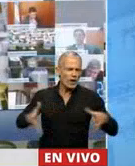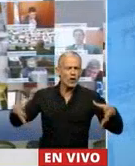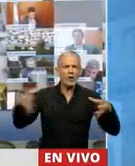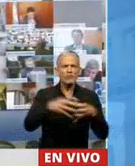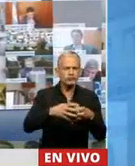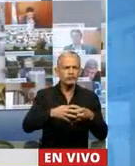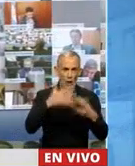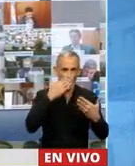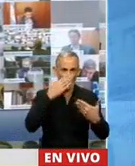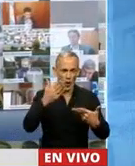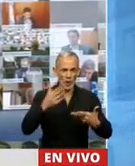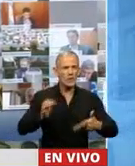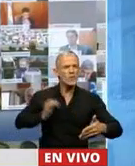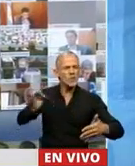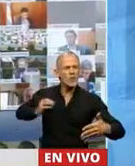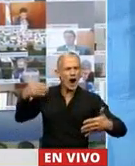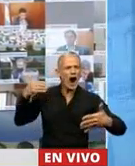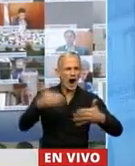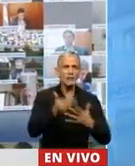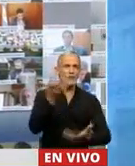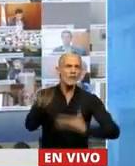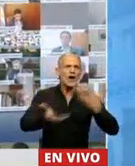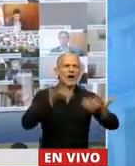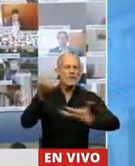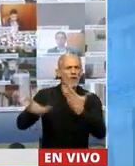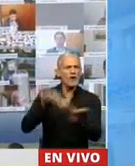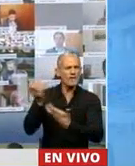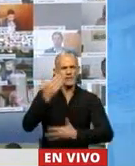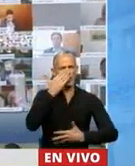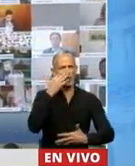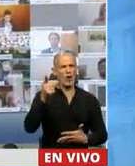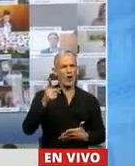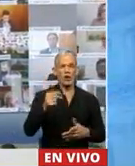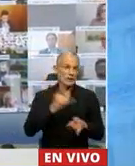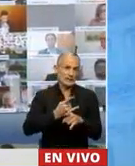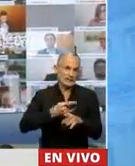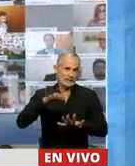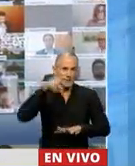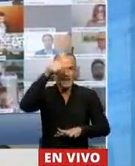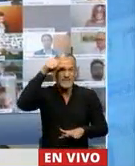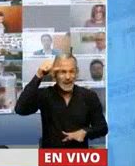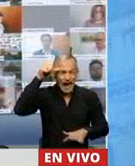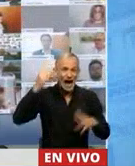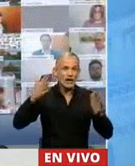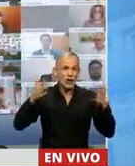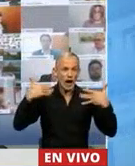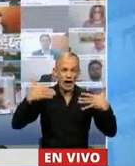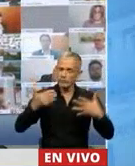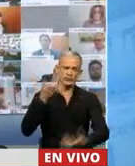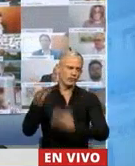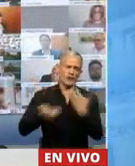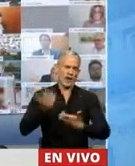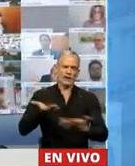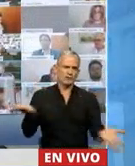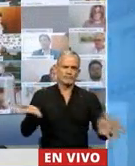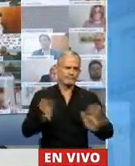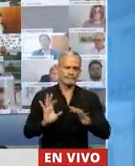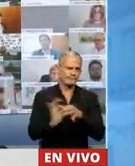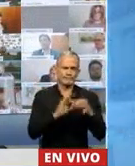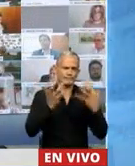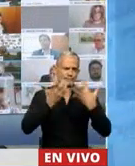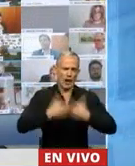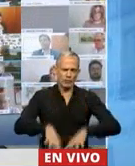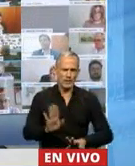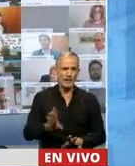en Córdoba, porque hace años que se pelea con el fuego. Siempre que llega el verano ocurre prácticamente lo mismo.